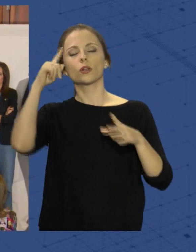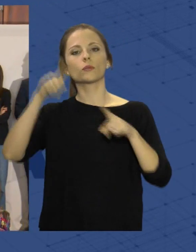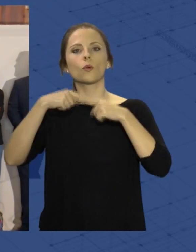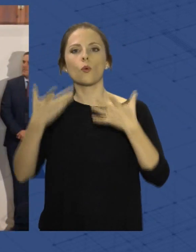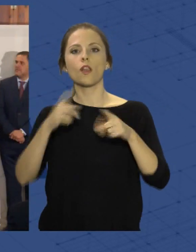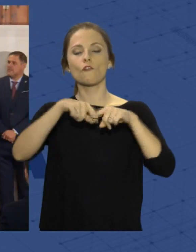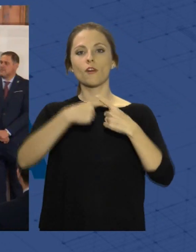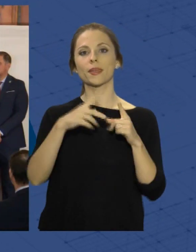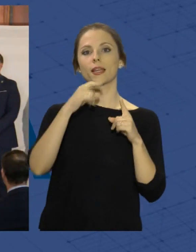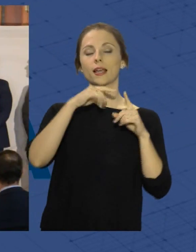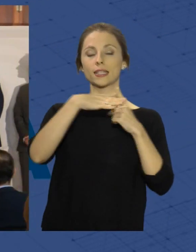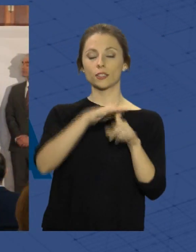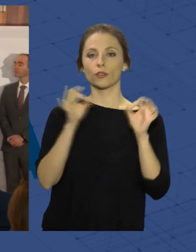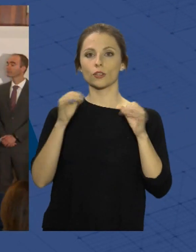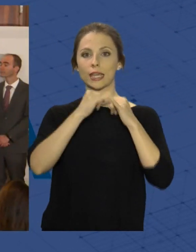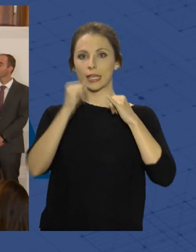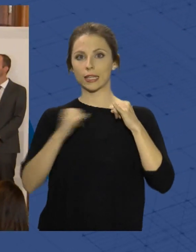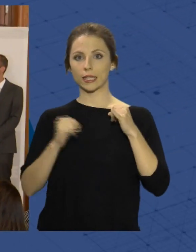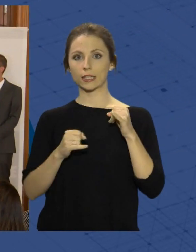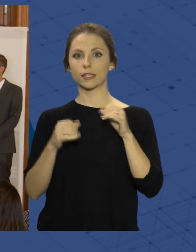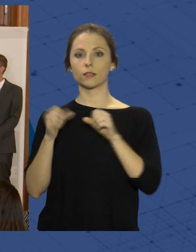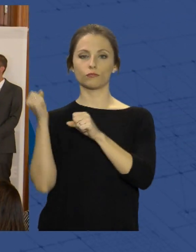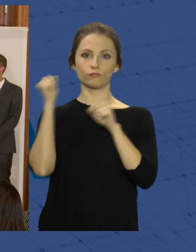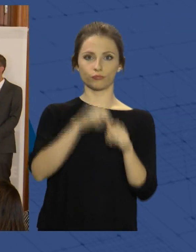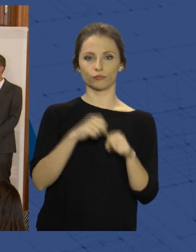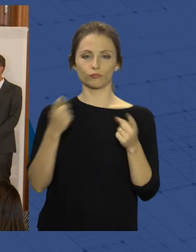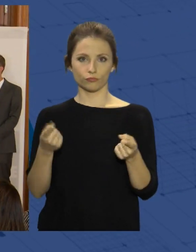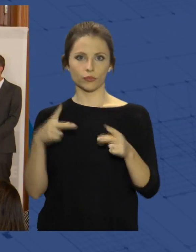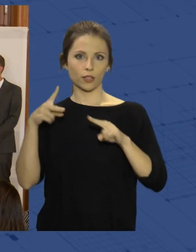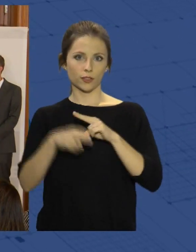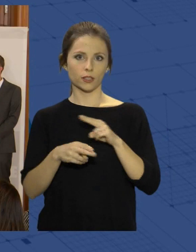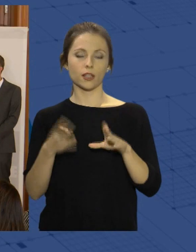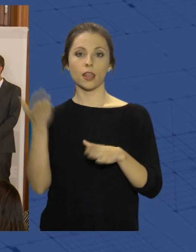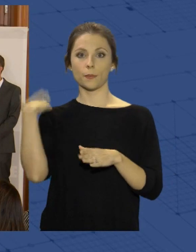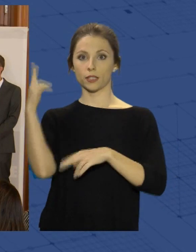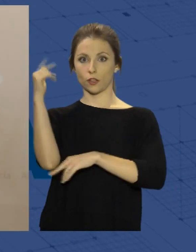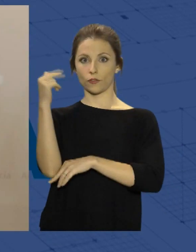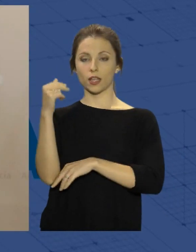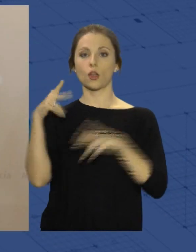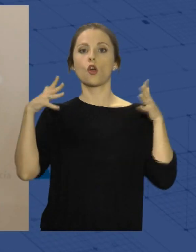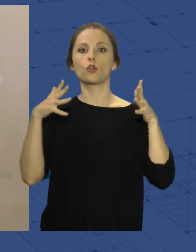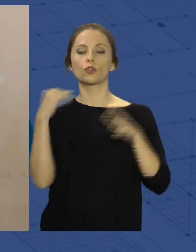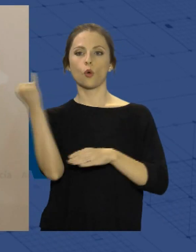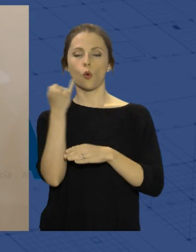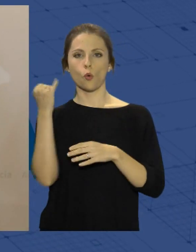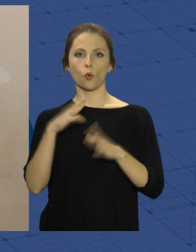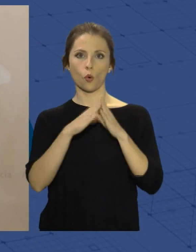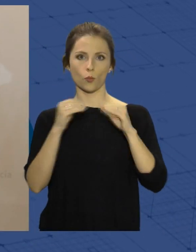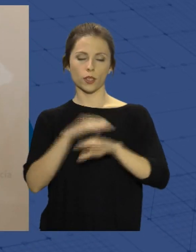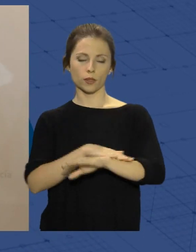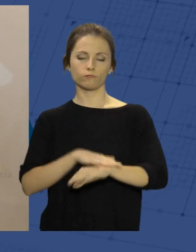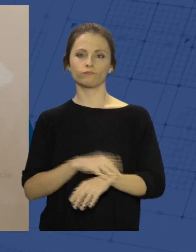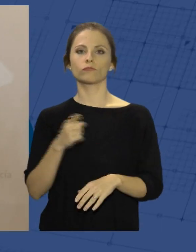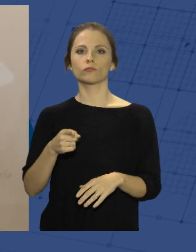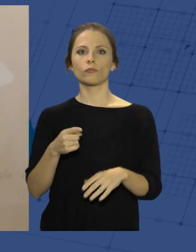afrontar la situación de crisis económica a raíz de la fuerte inflación, el presupuesto aprobado este pasado viernes en el Consejo de Gobierno... ...lo que son presupuestos responsables.